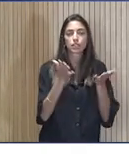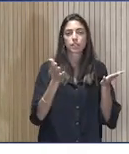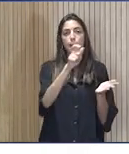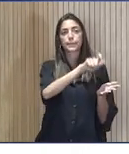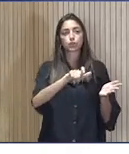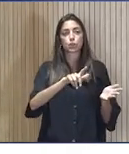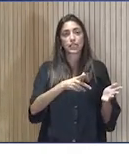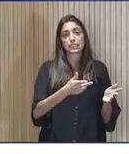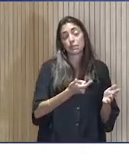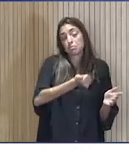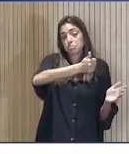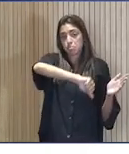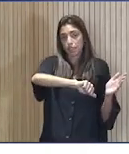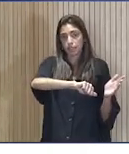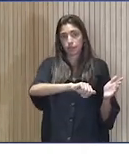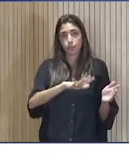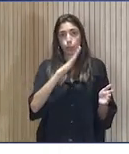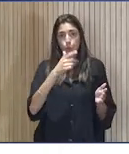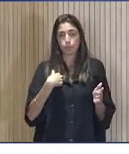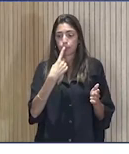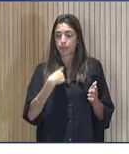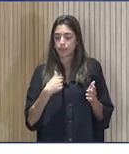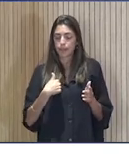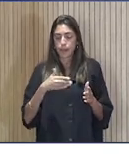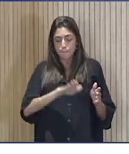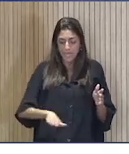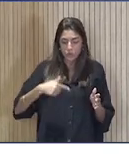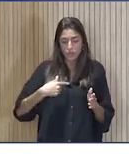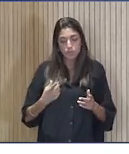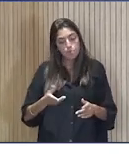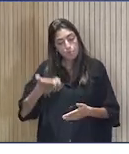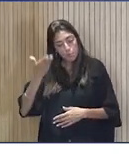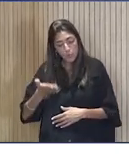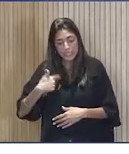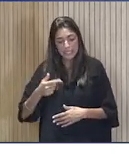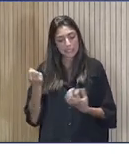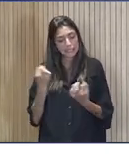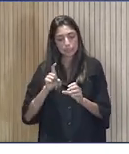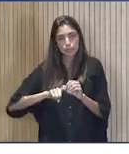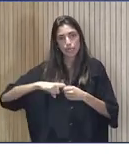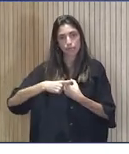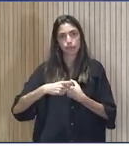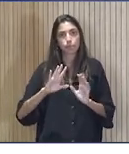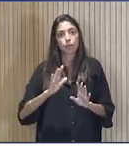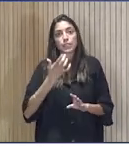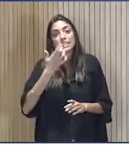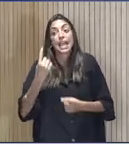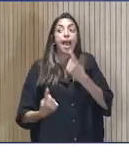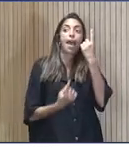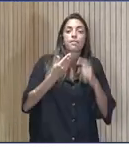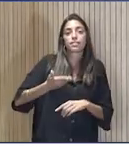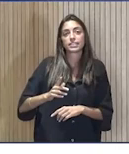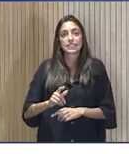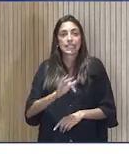porque a mí me decían de pequeño que lo importante es participar. Bueno, al final aprendes en la vida que si de tanto en cuanto ganas alguna, pues también.